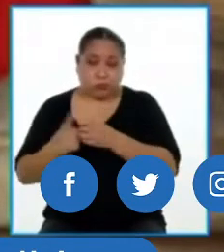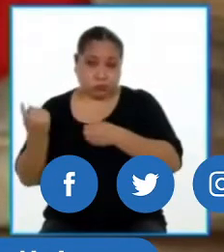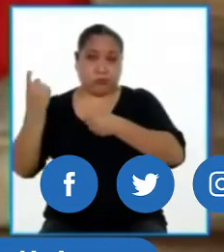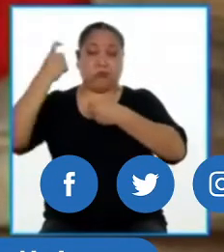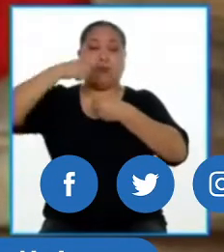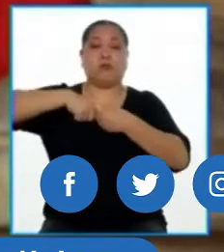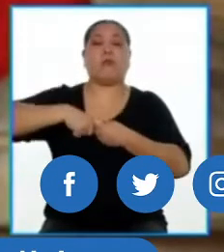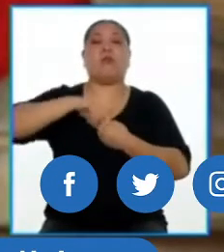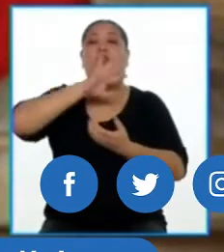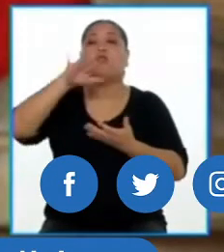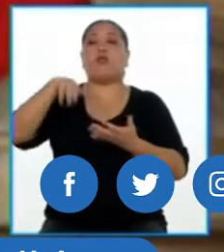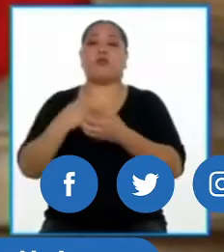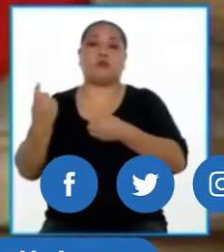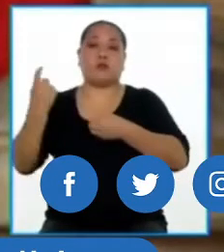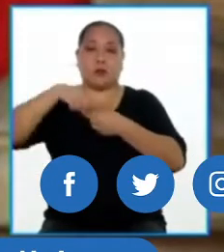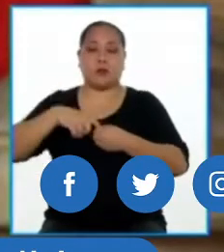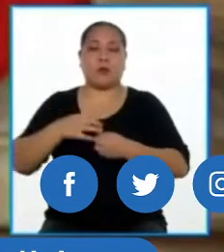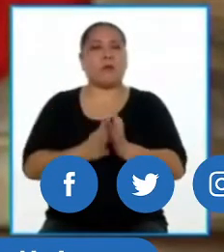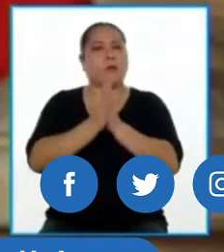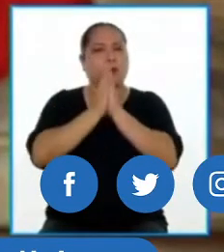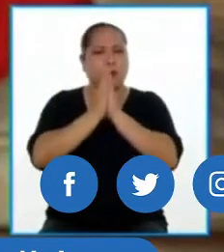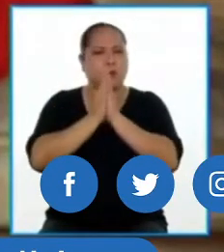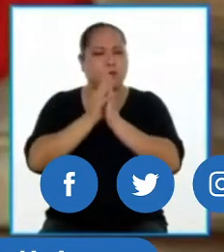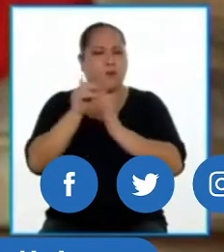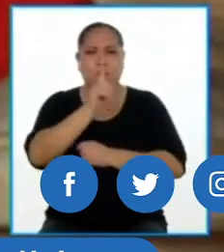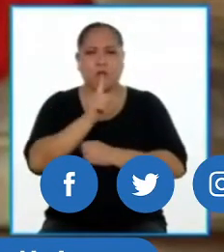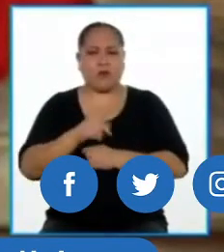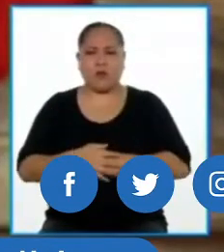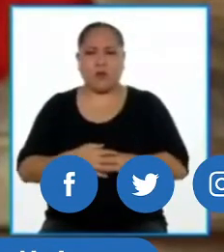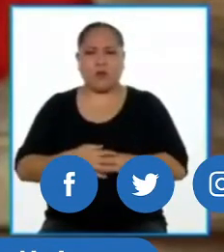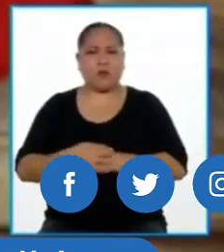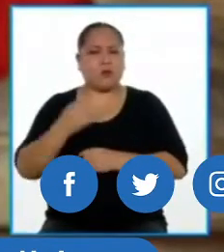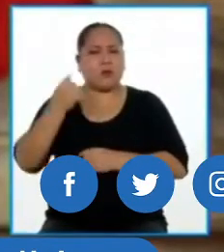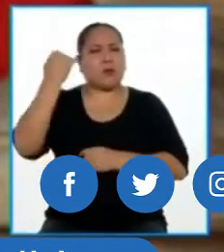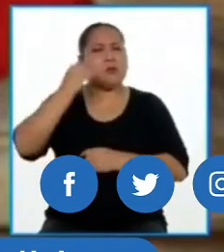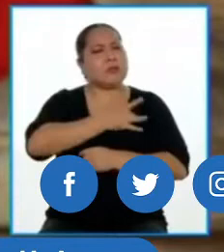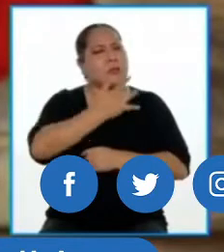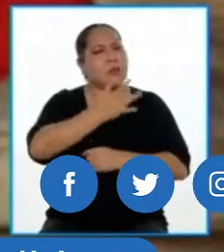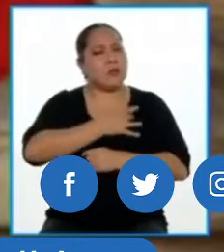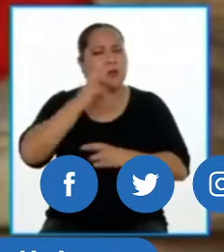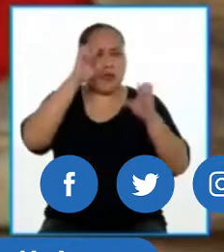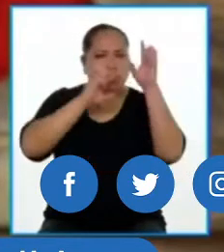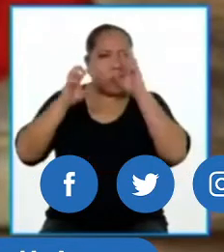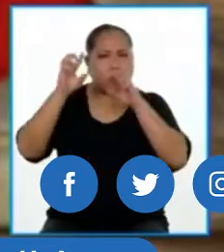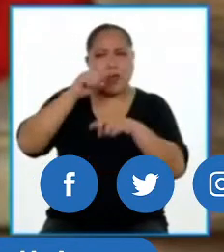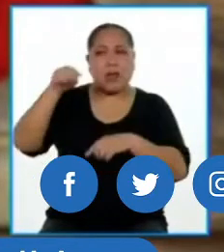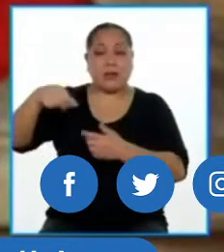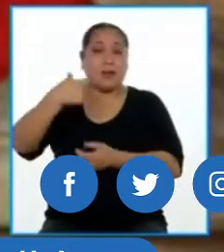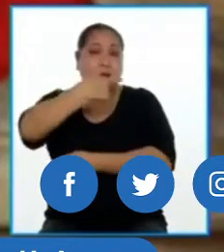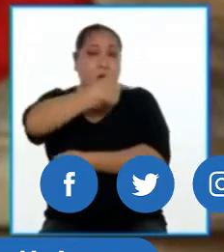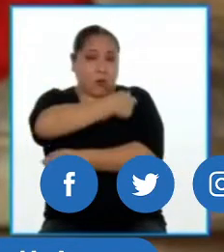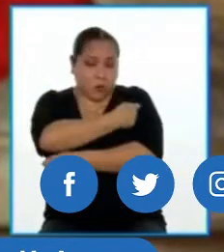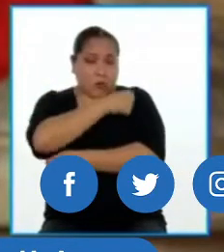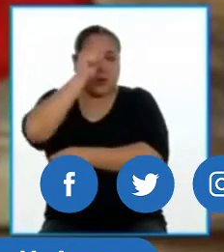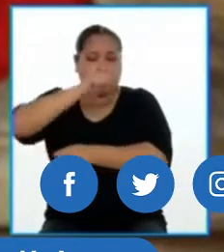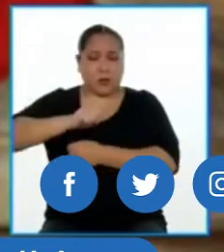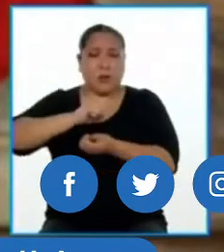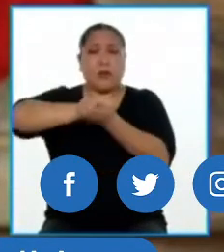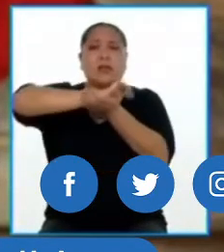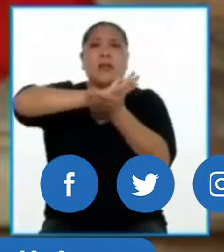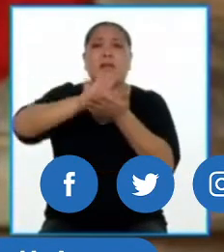que participar todos. Pero por favor, que no quede la menor duda que la vacuna estará disponible